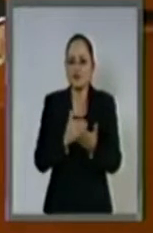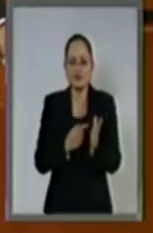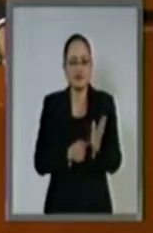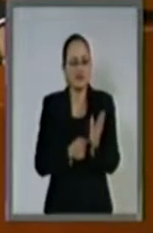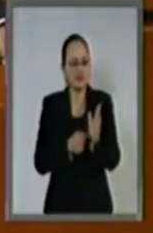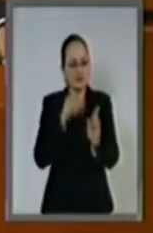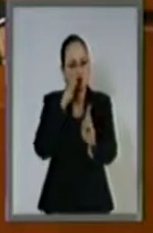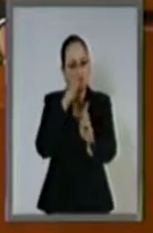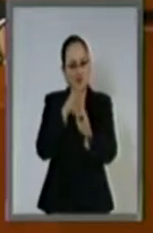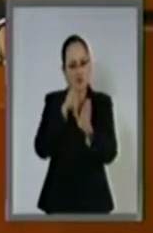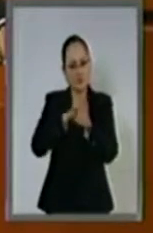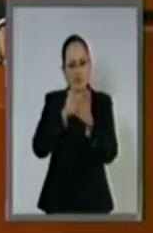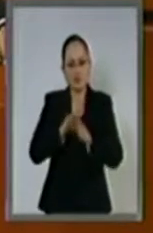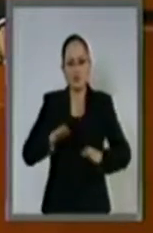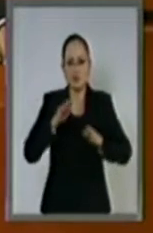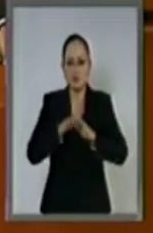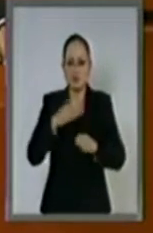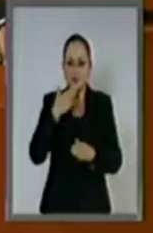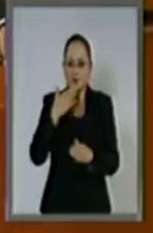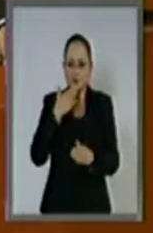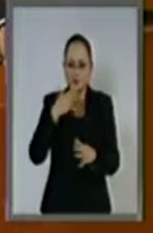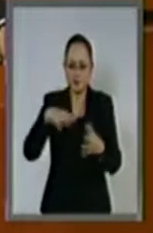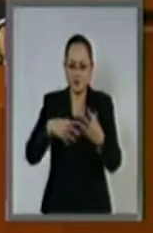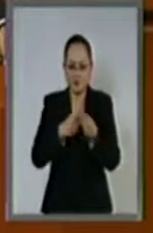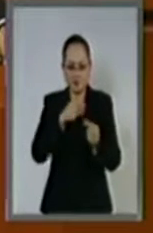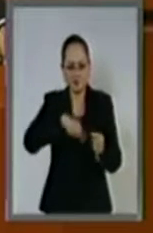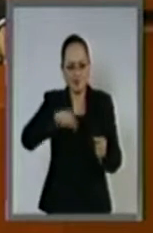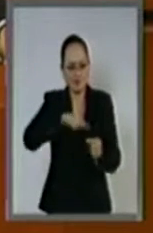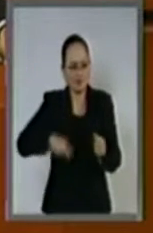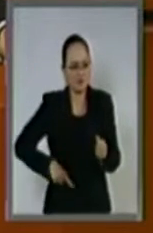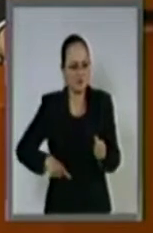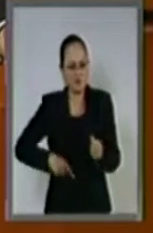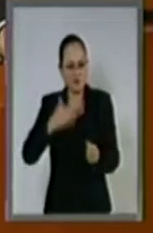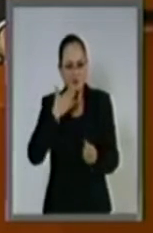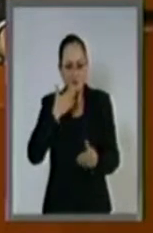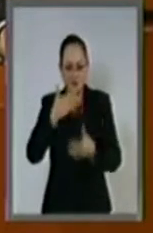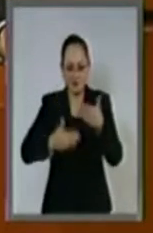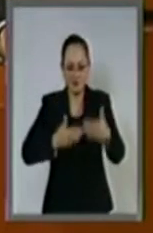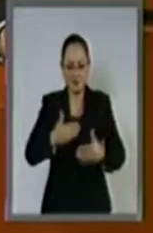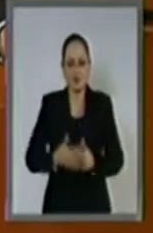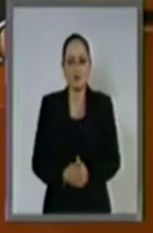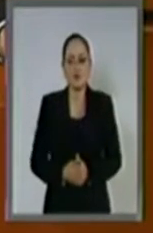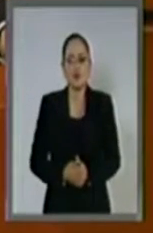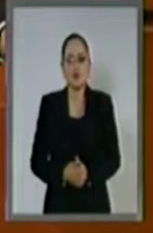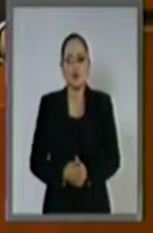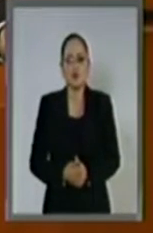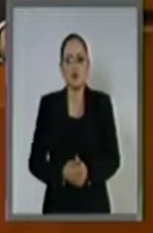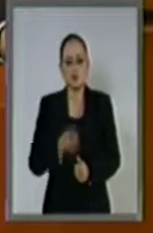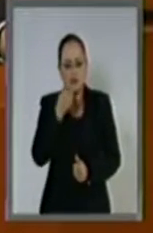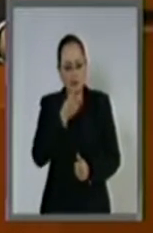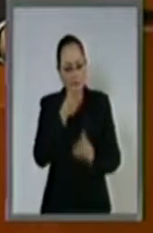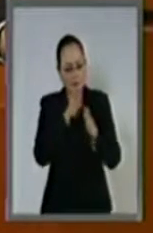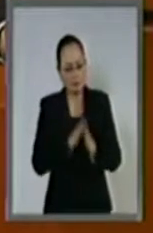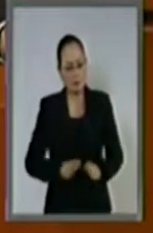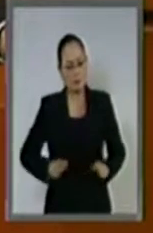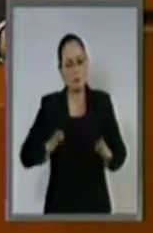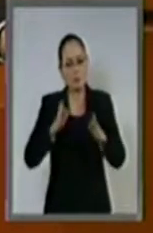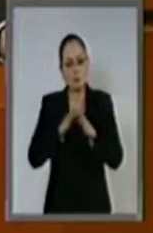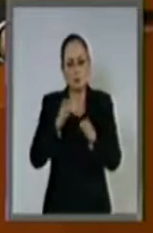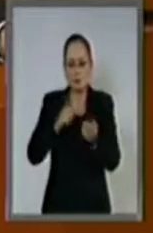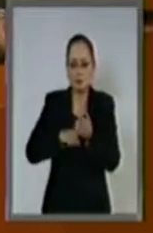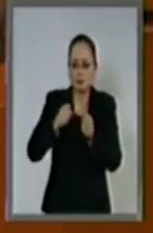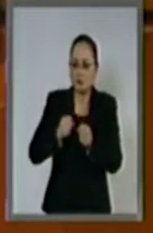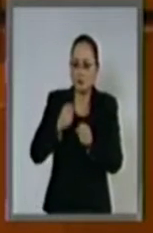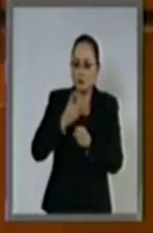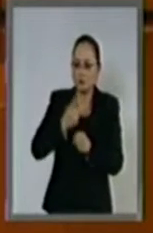vertebral para el buen funcionamiento de todo Estado democrático. Son aspectos medulares que dan seguridad y confianza